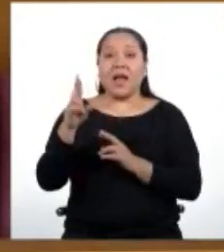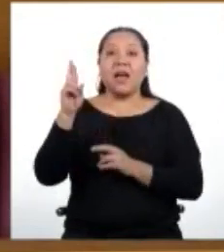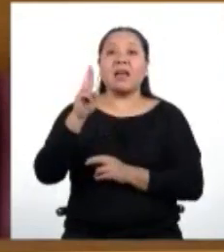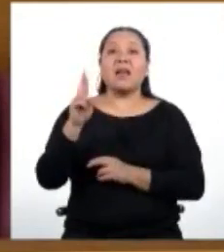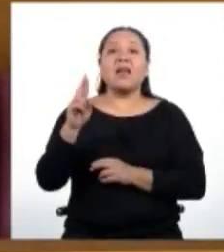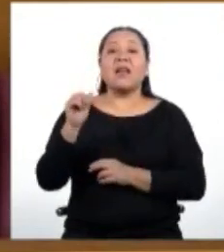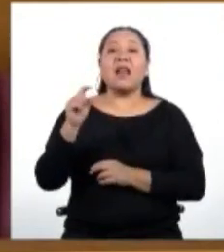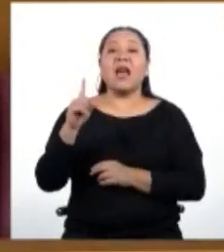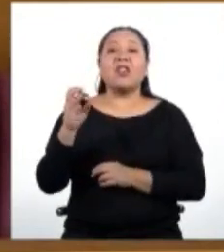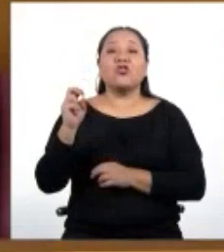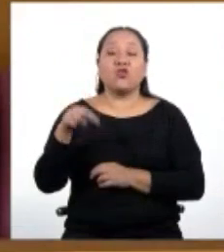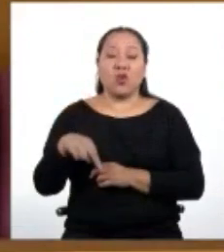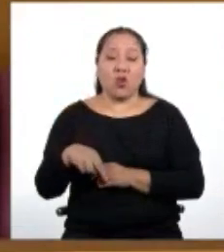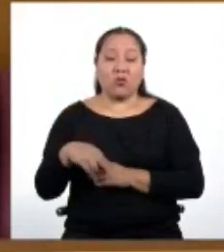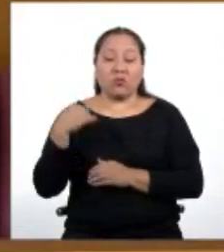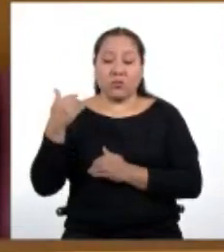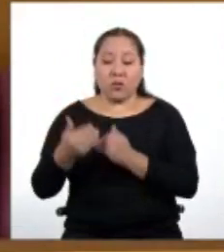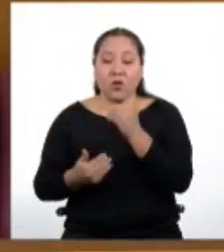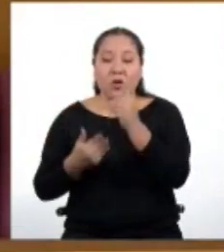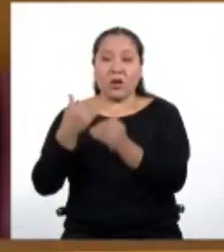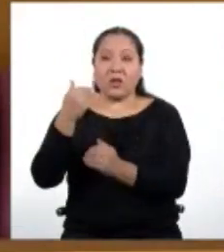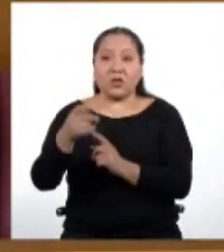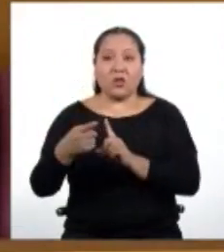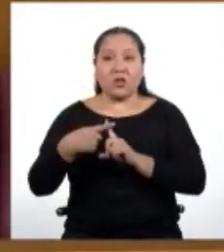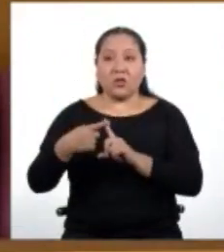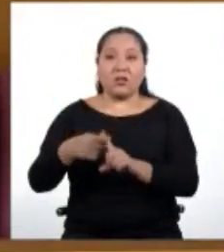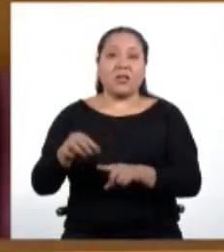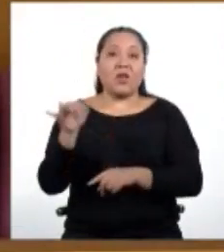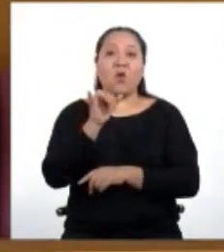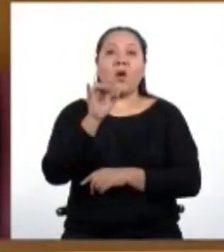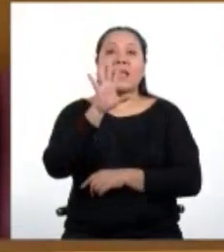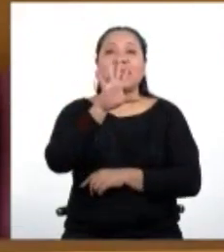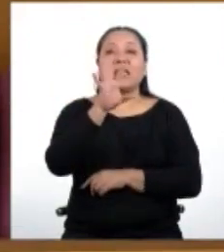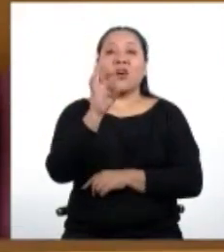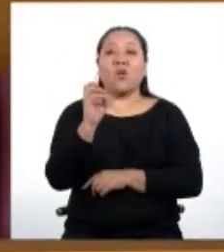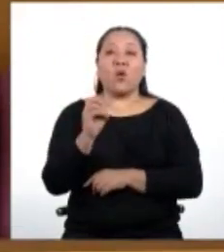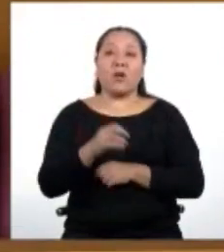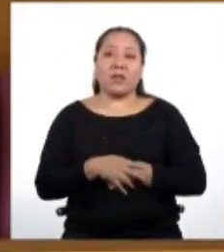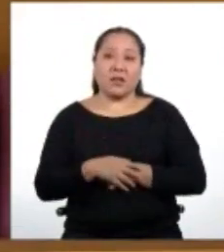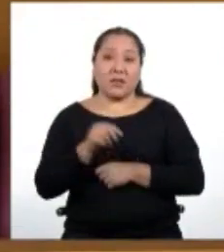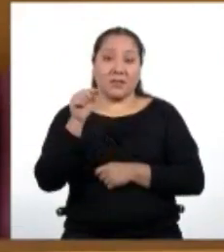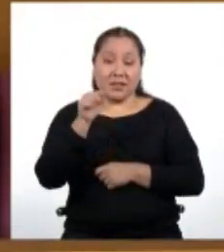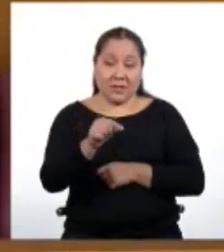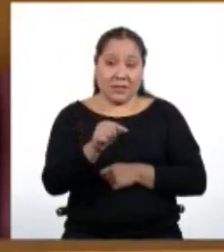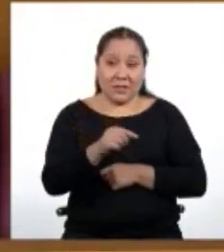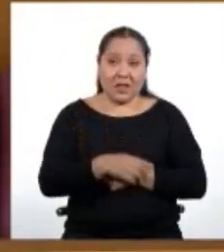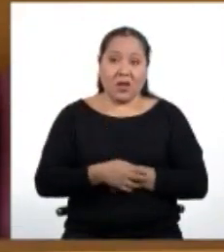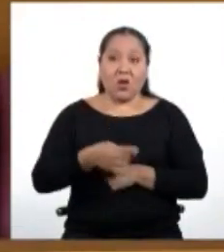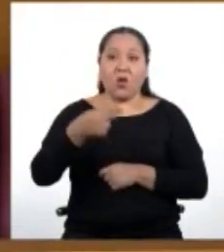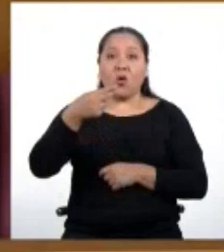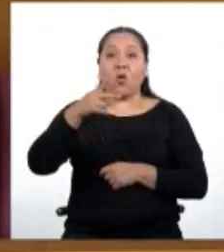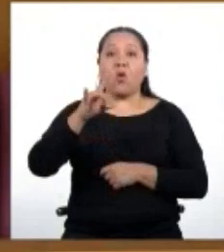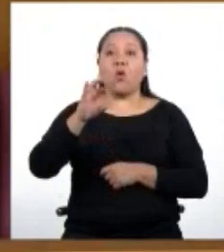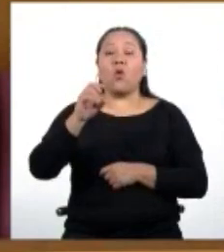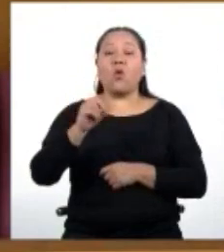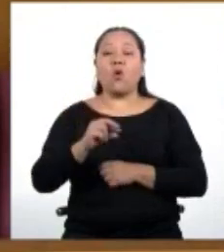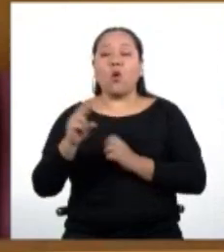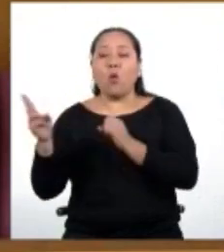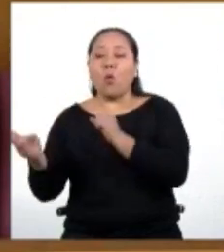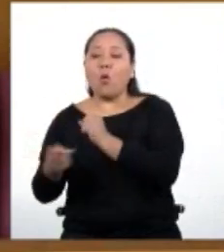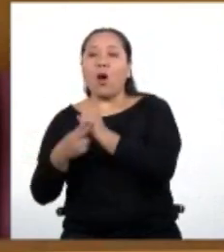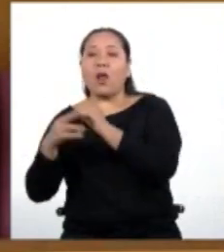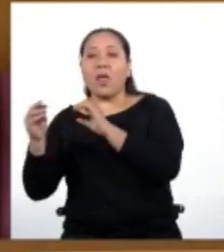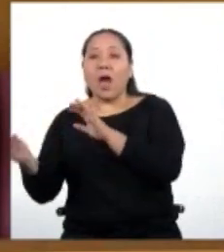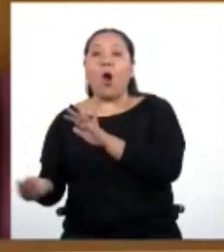esta progresión aritmética que estamos trabajando es 50. Por lo tanto, Hugo incrementa su ahorro